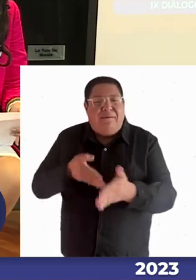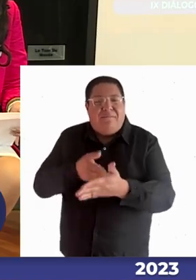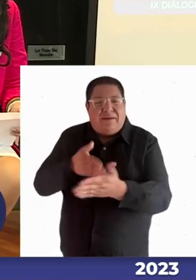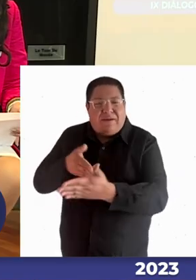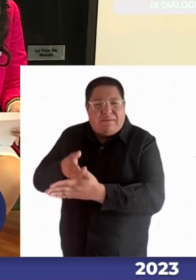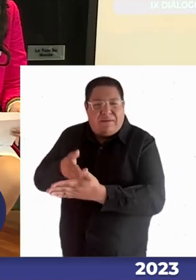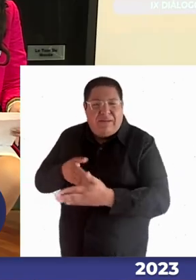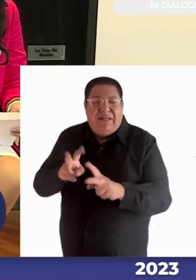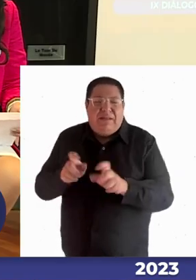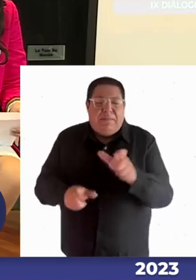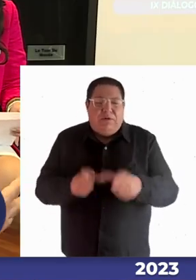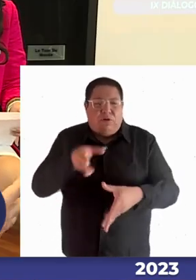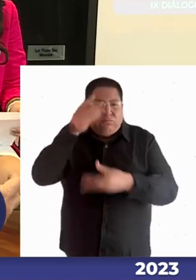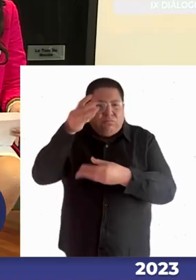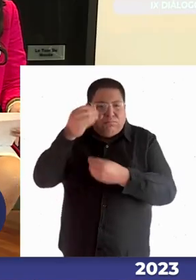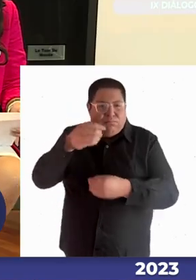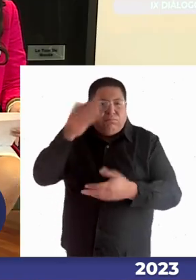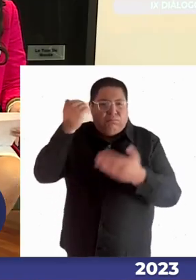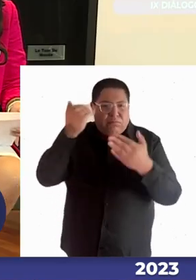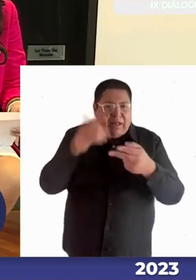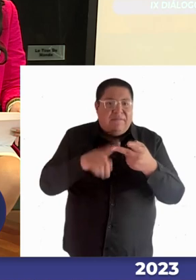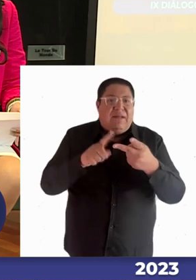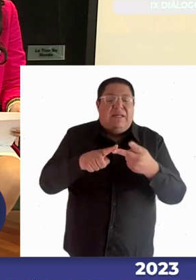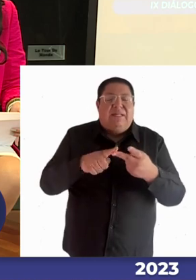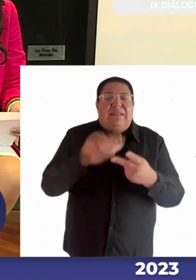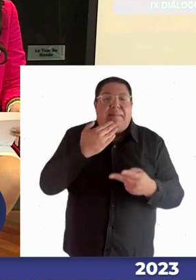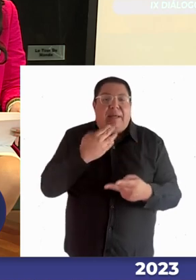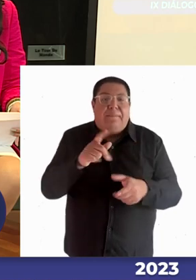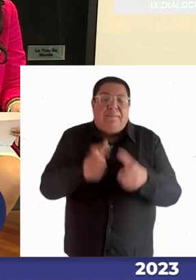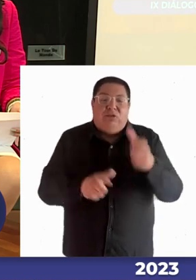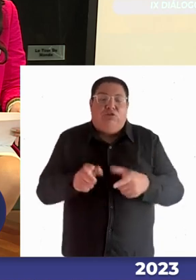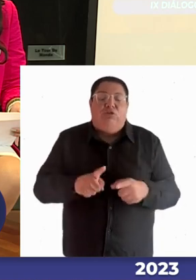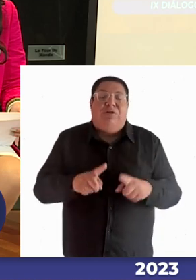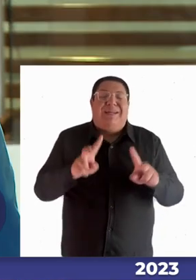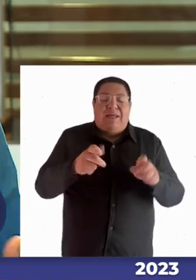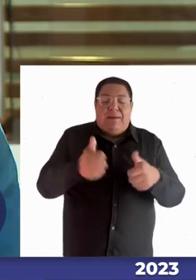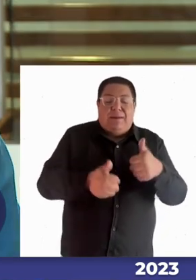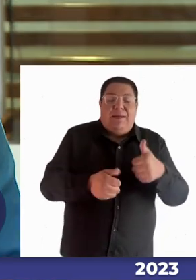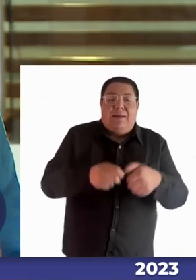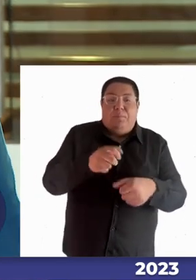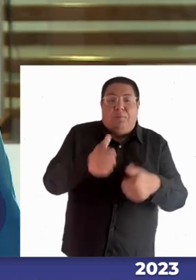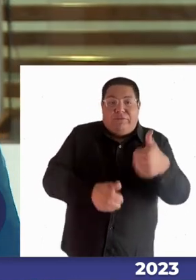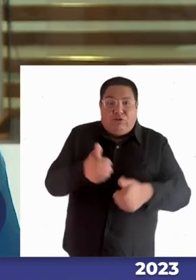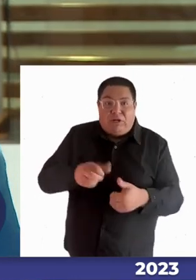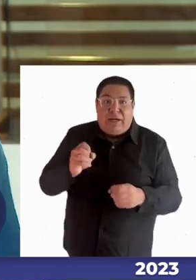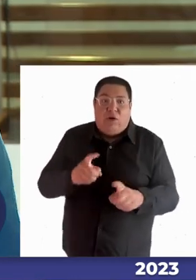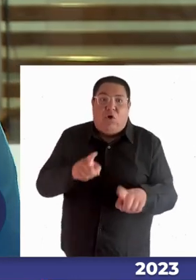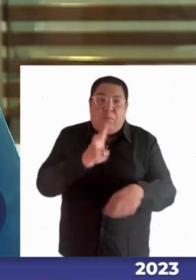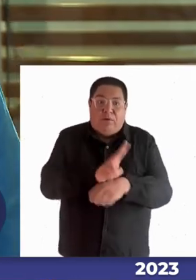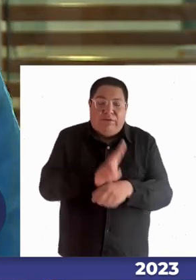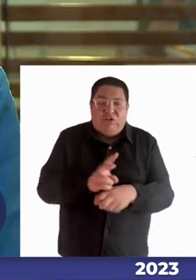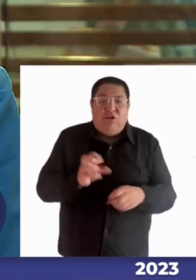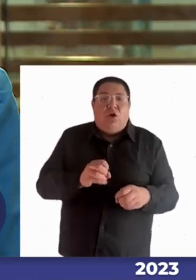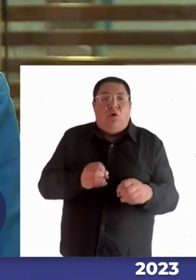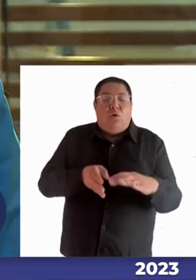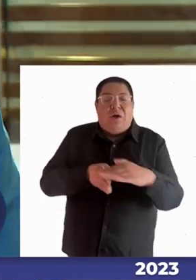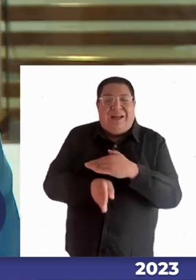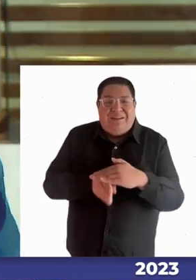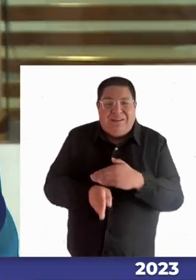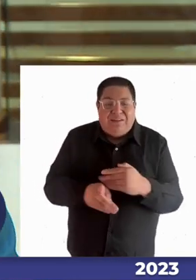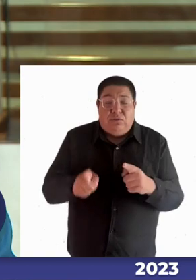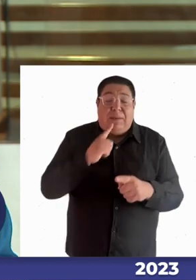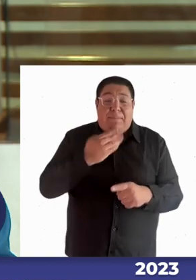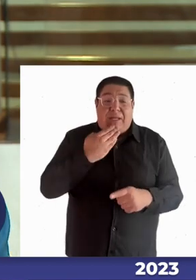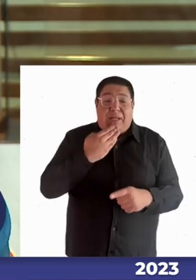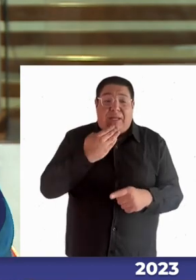capacitación de los profesores a la cantidad de profesores en un aula a los accesos a la discriminación de los compañeros que es un tema no menor